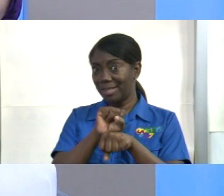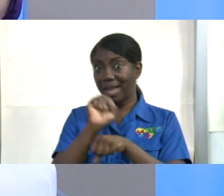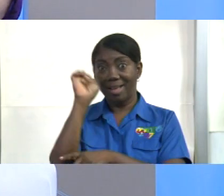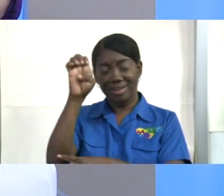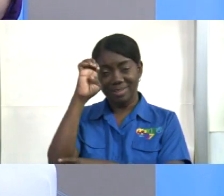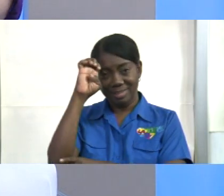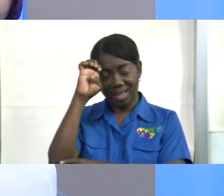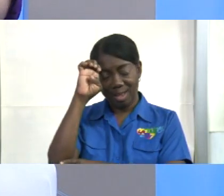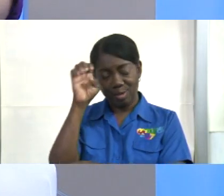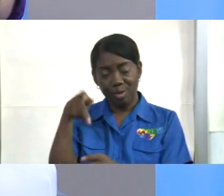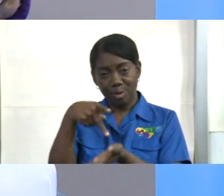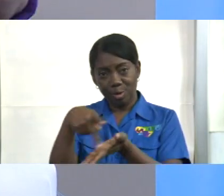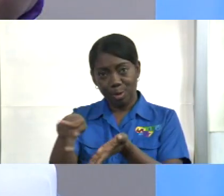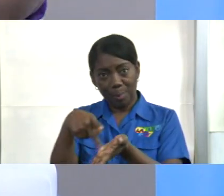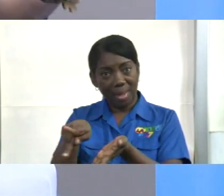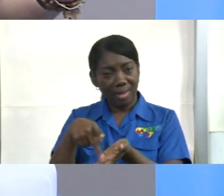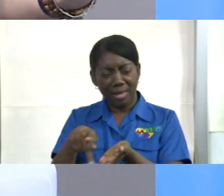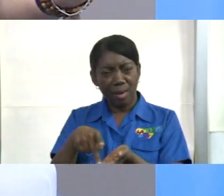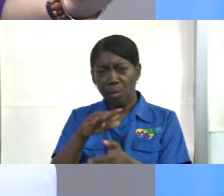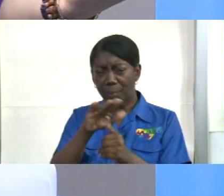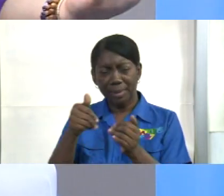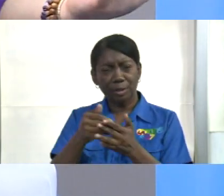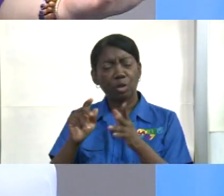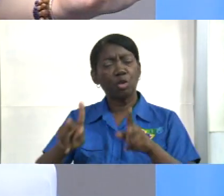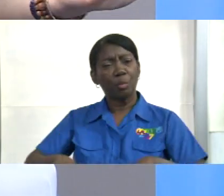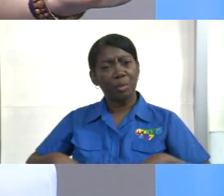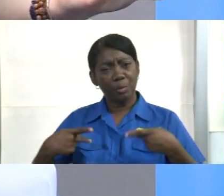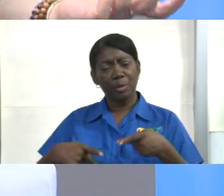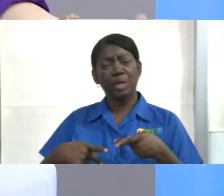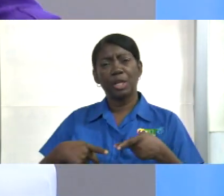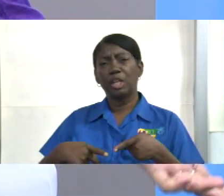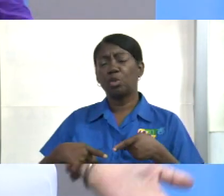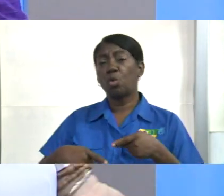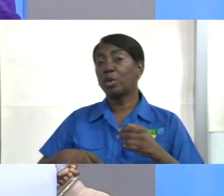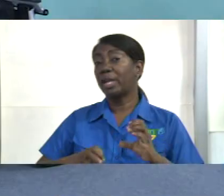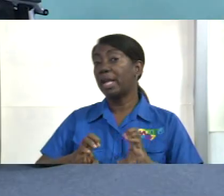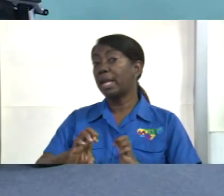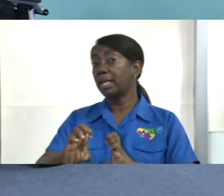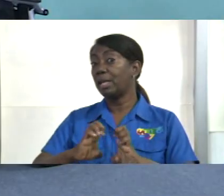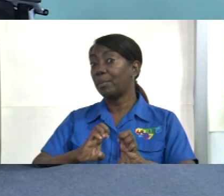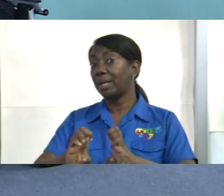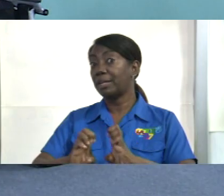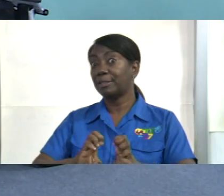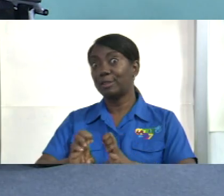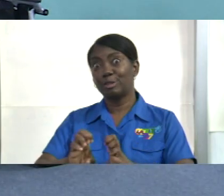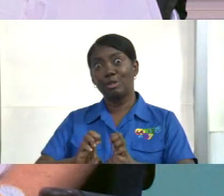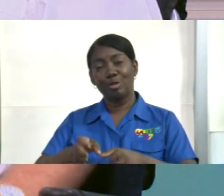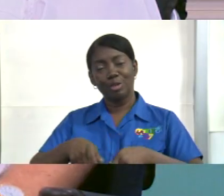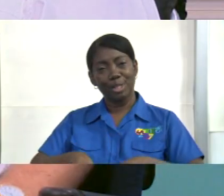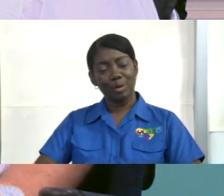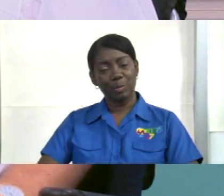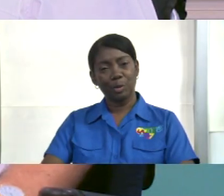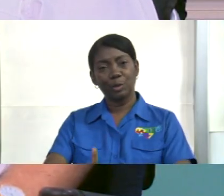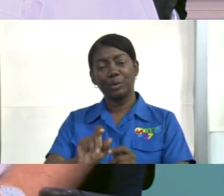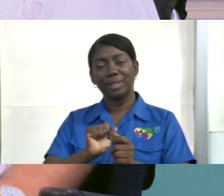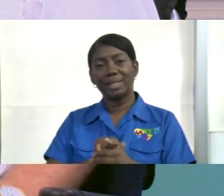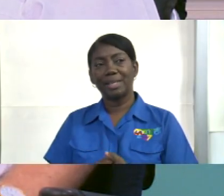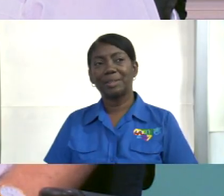pagamos impuestos para todos vivir en equiparación en equiparación de oportunidades